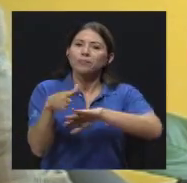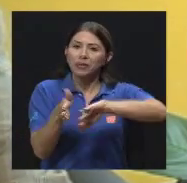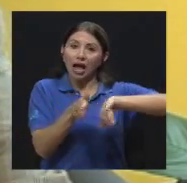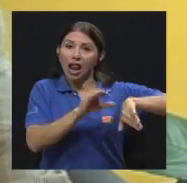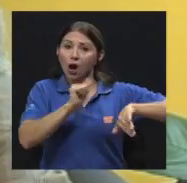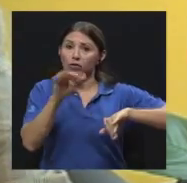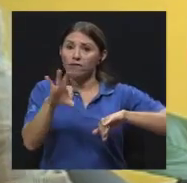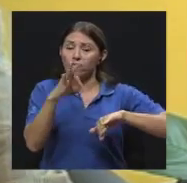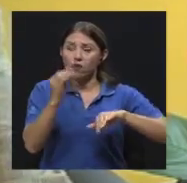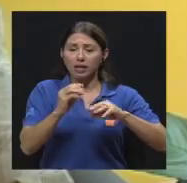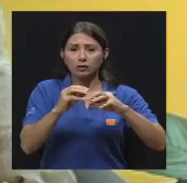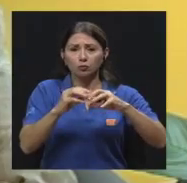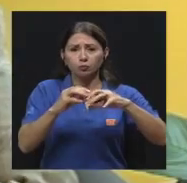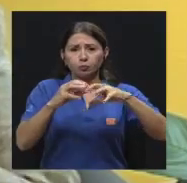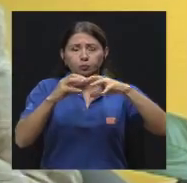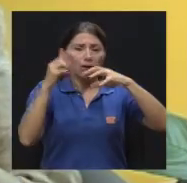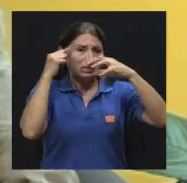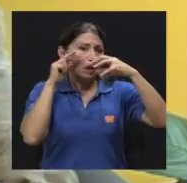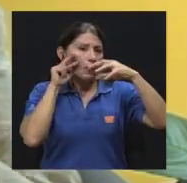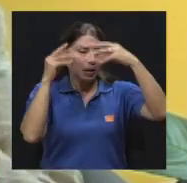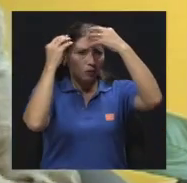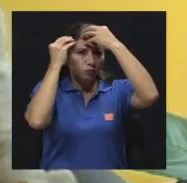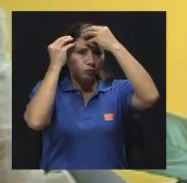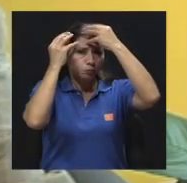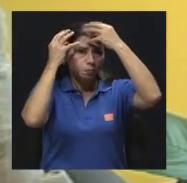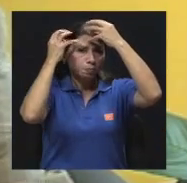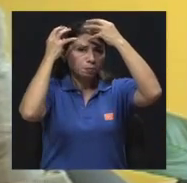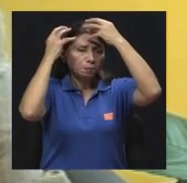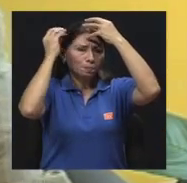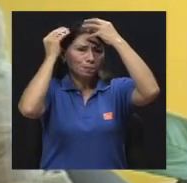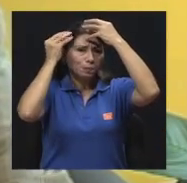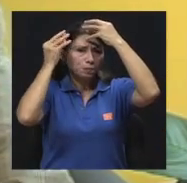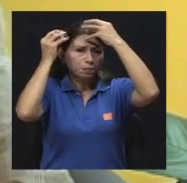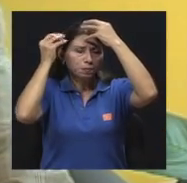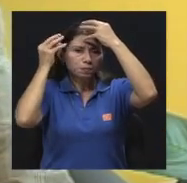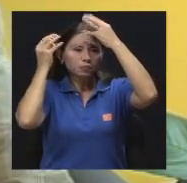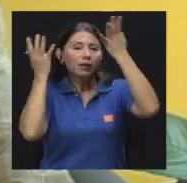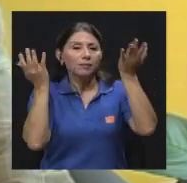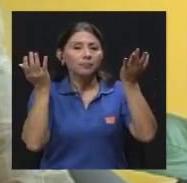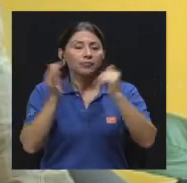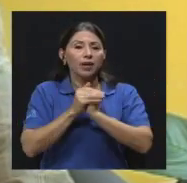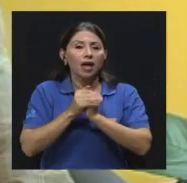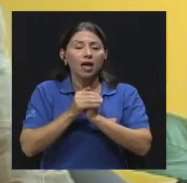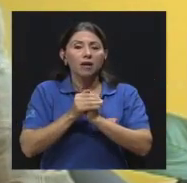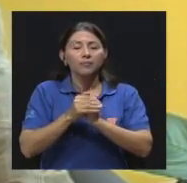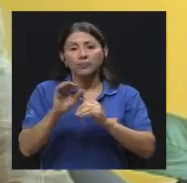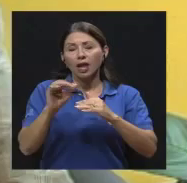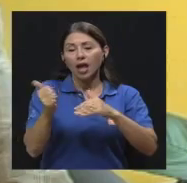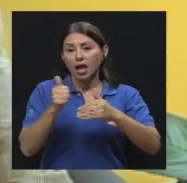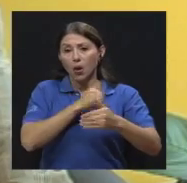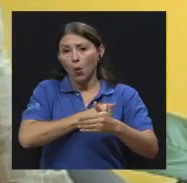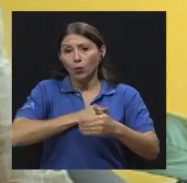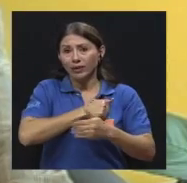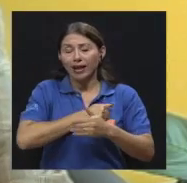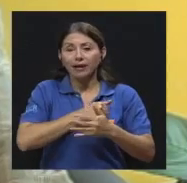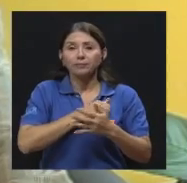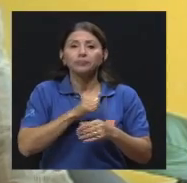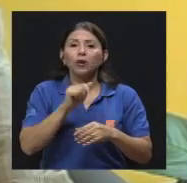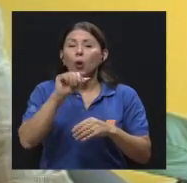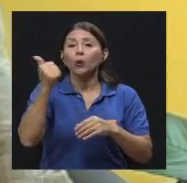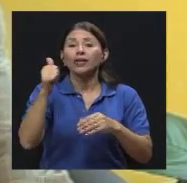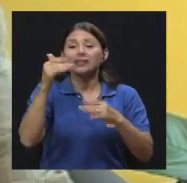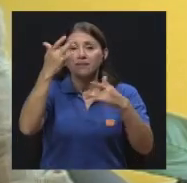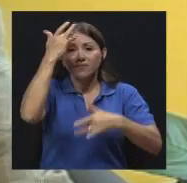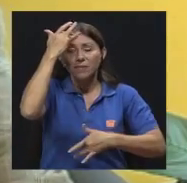lesión inflamada, supurativa, ¿verdad? Las otras enfermedades que vemos muy